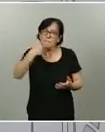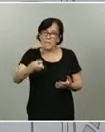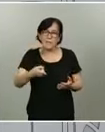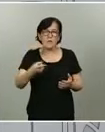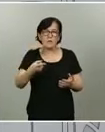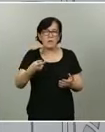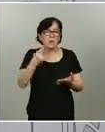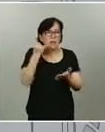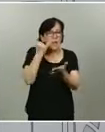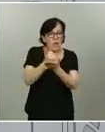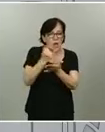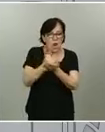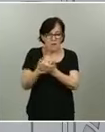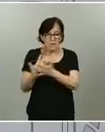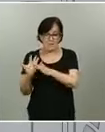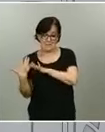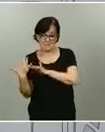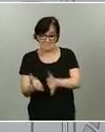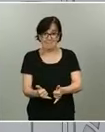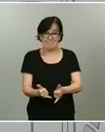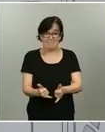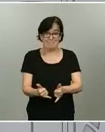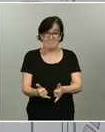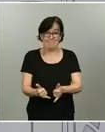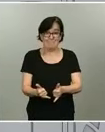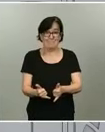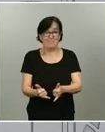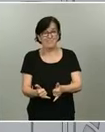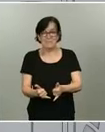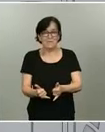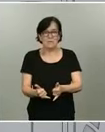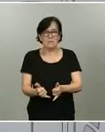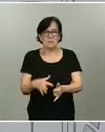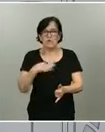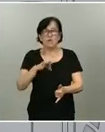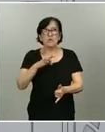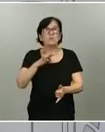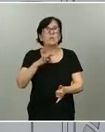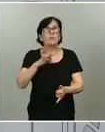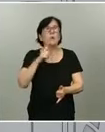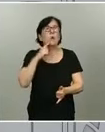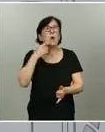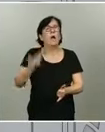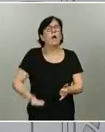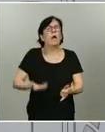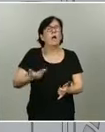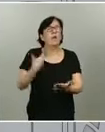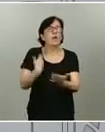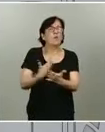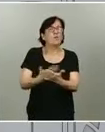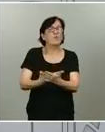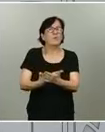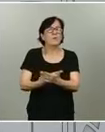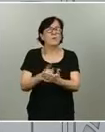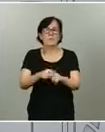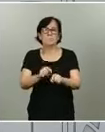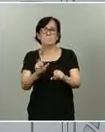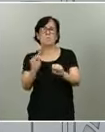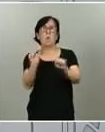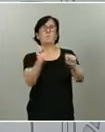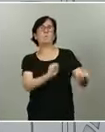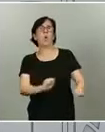llegada no pueden servir como, digamos, escudo de protección, porque